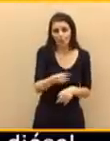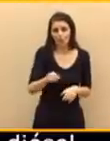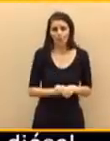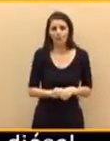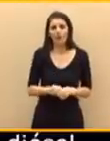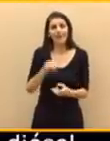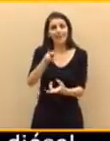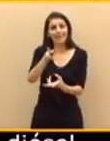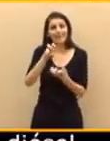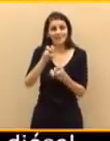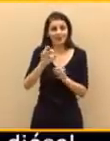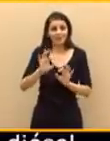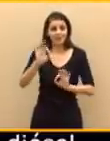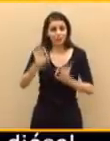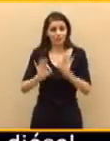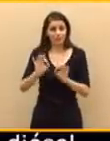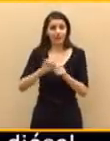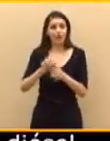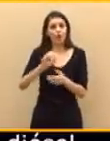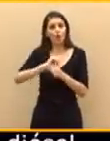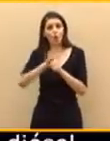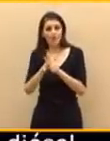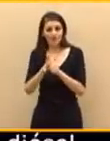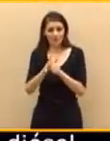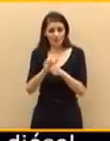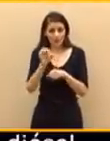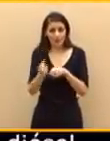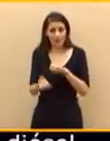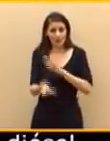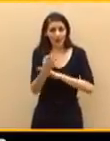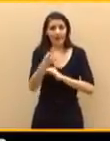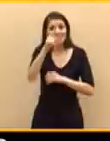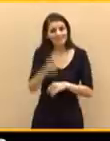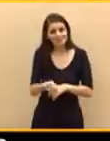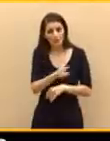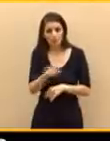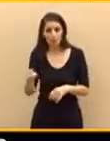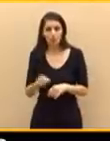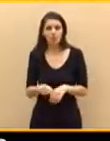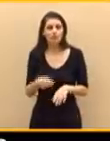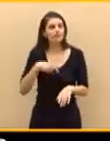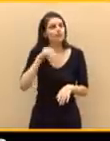Señora ministra, ¿qué impuestos tiene pensado subir el gobierno a los españoles?